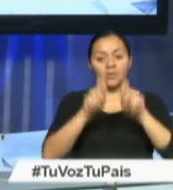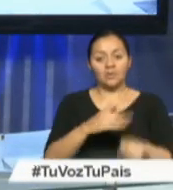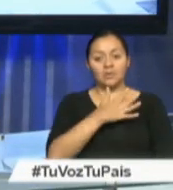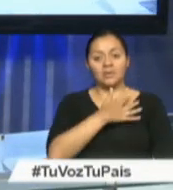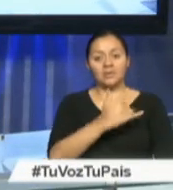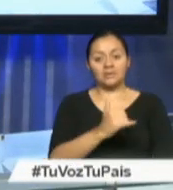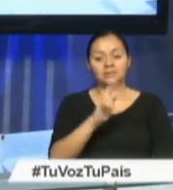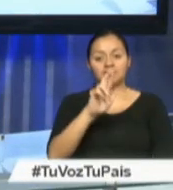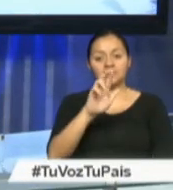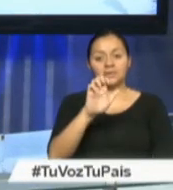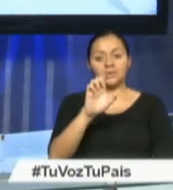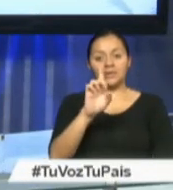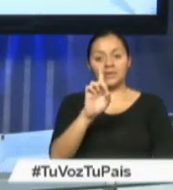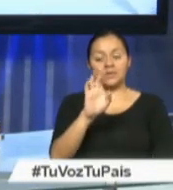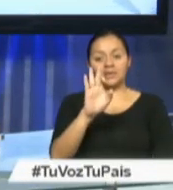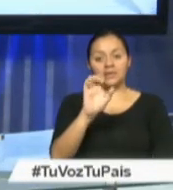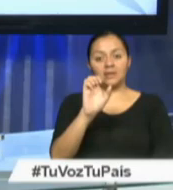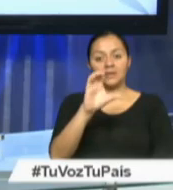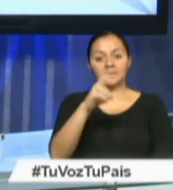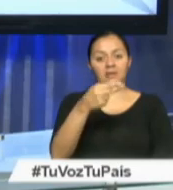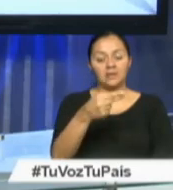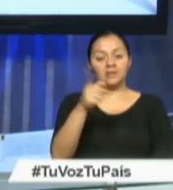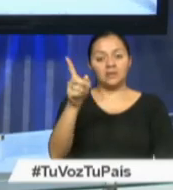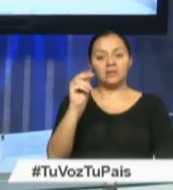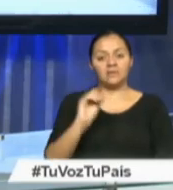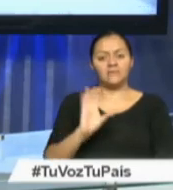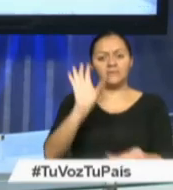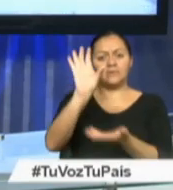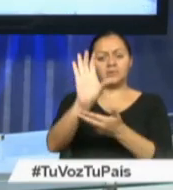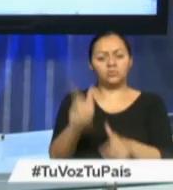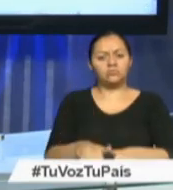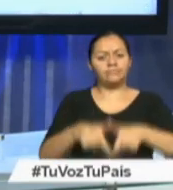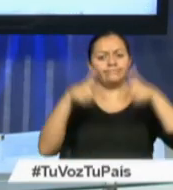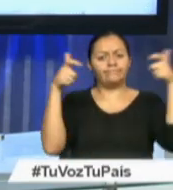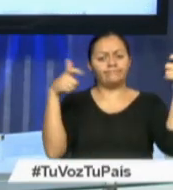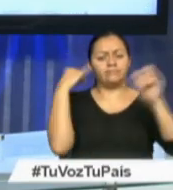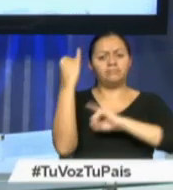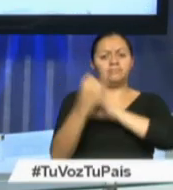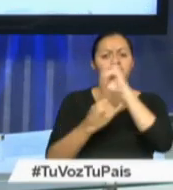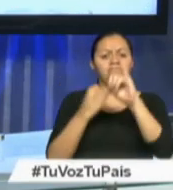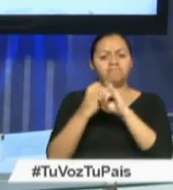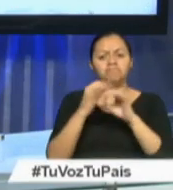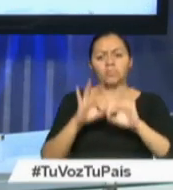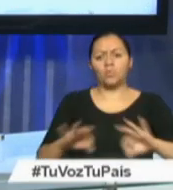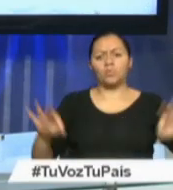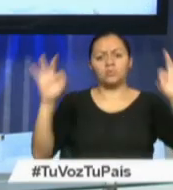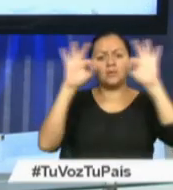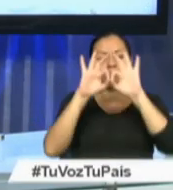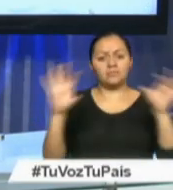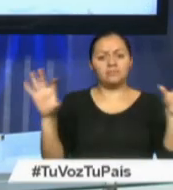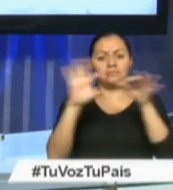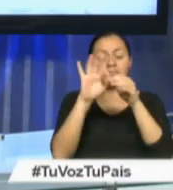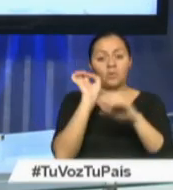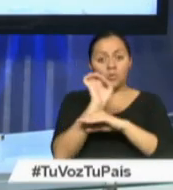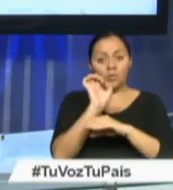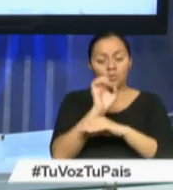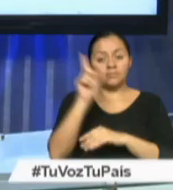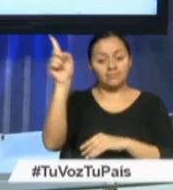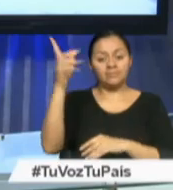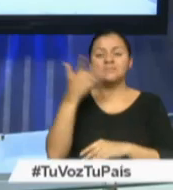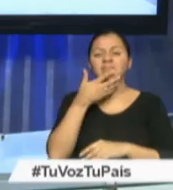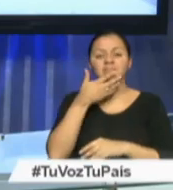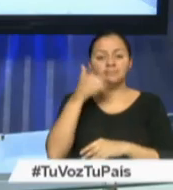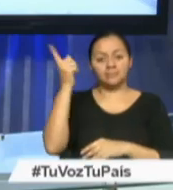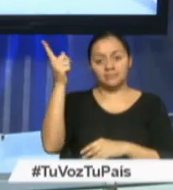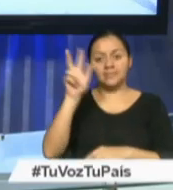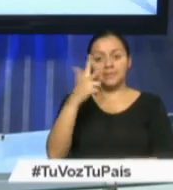y Retech es el proyecto de inversión privada más grande e importante en la historia del país Esta empresa es un consorcio conformado